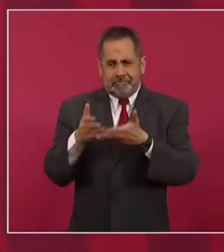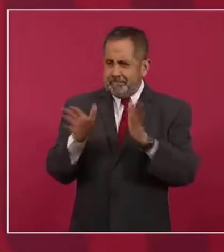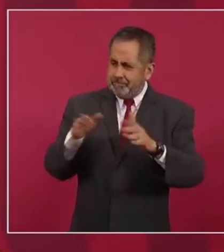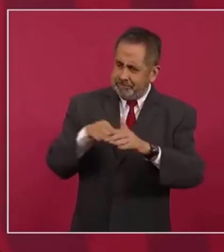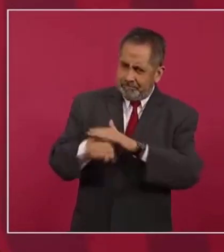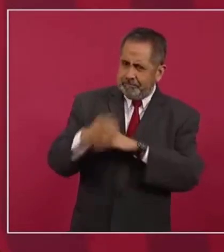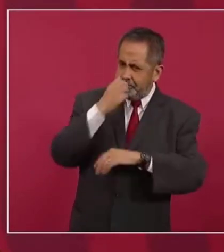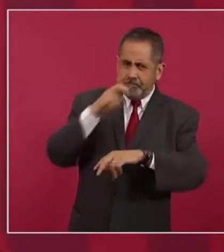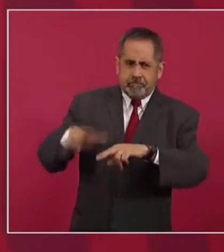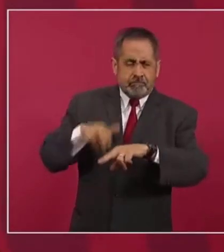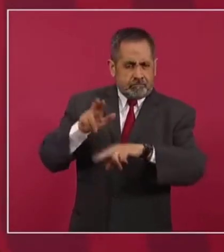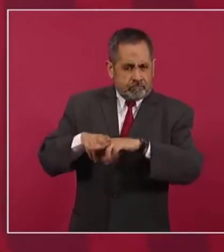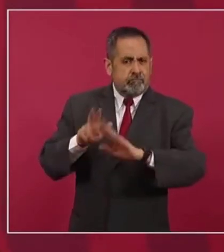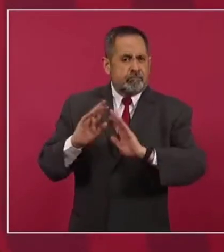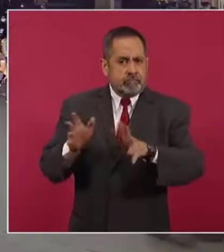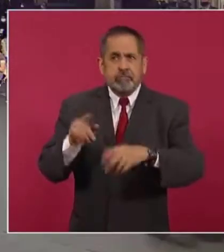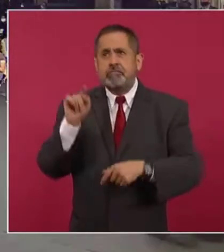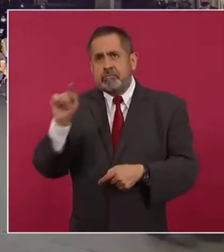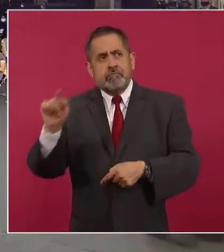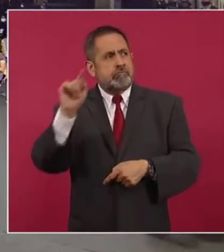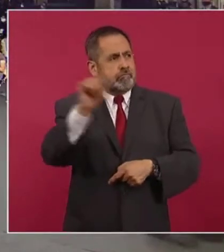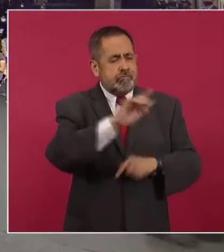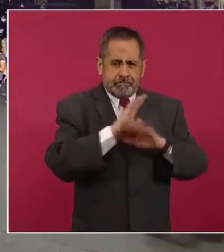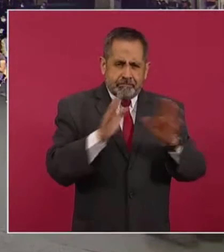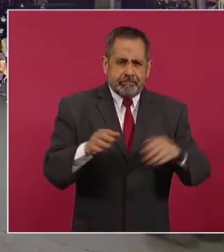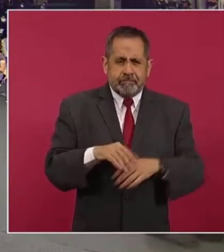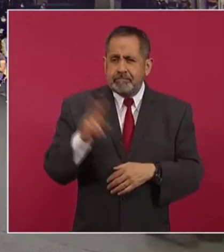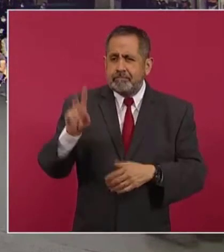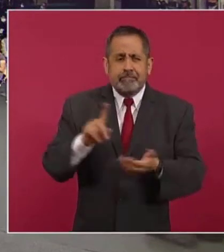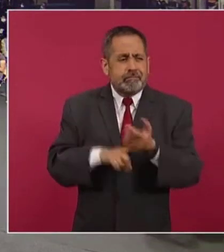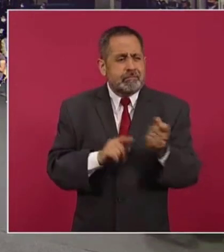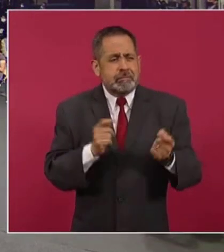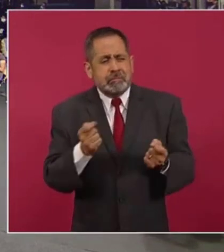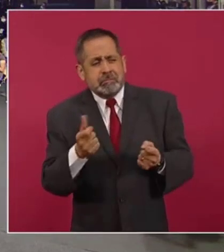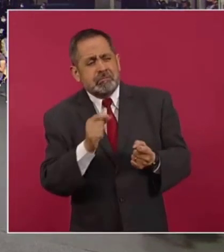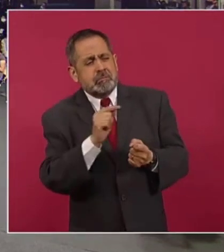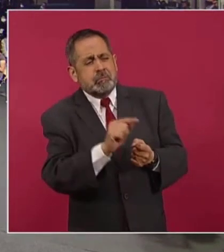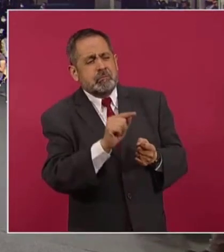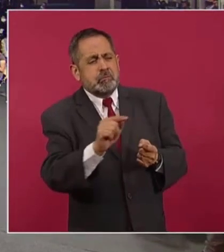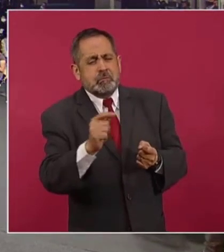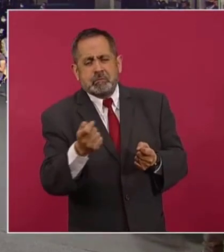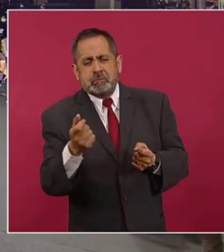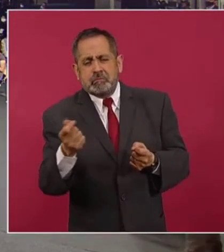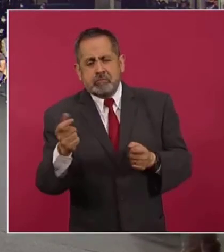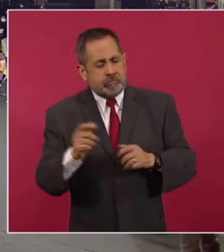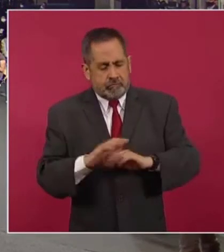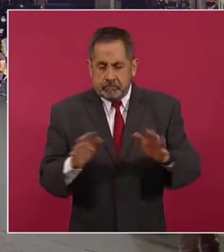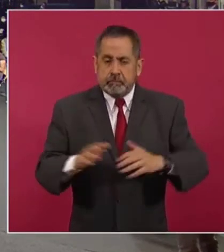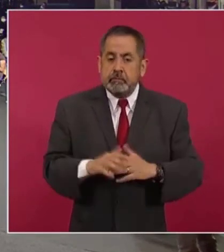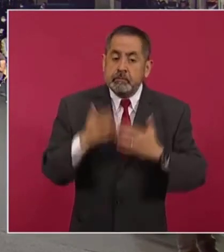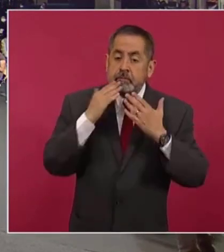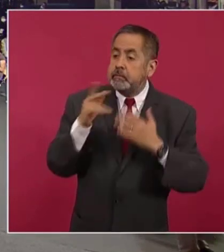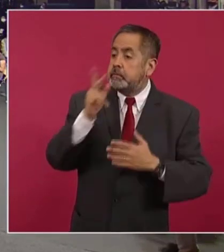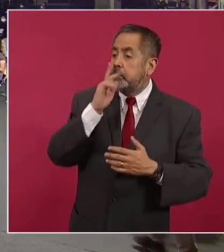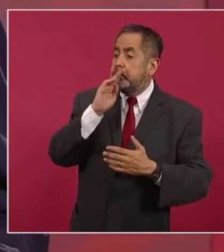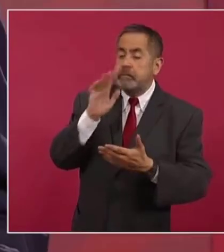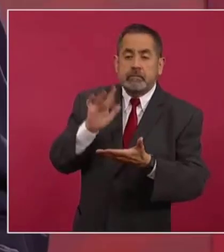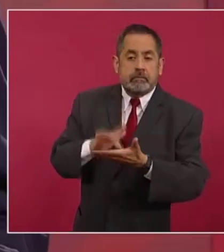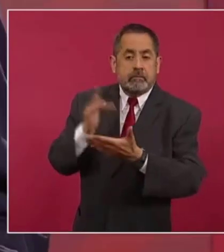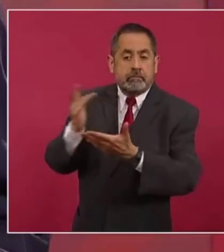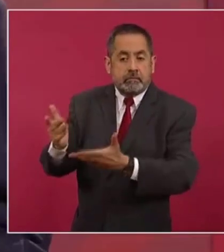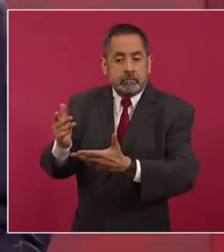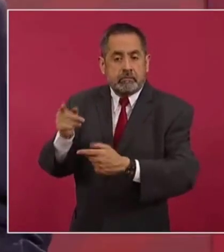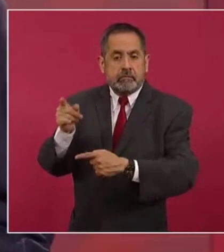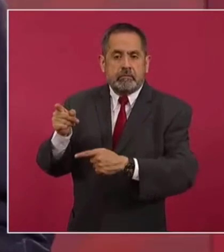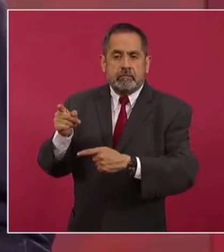y ya se está haciendo, ya son muy pocos los casos y agradecemos mucho a los padres de familia,